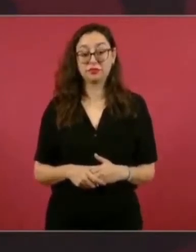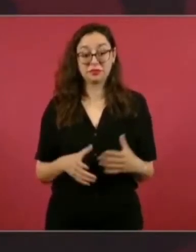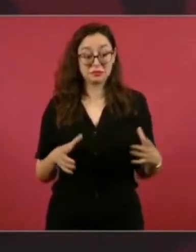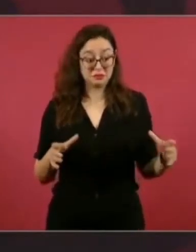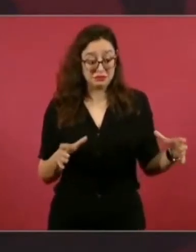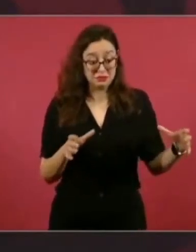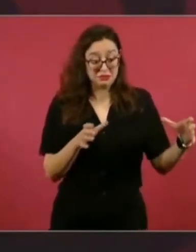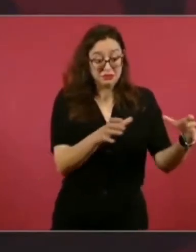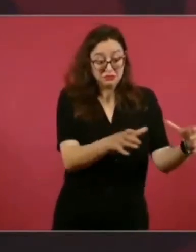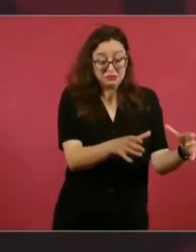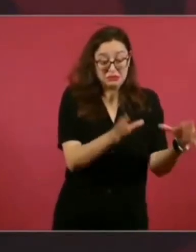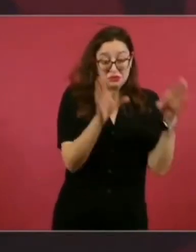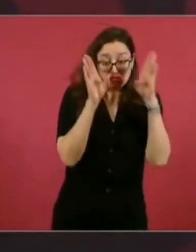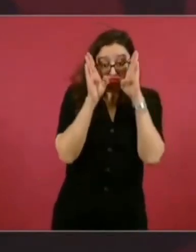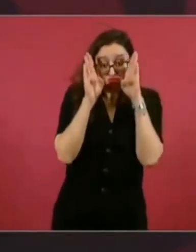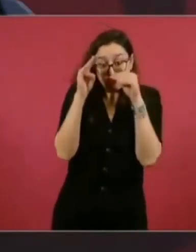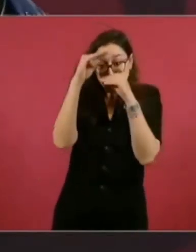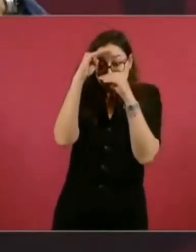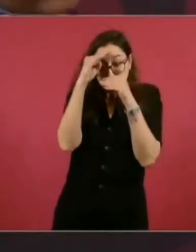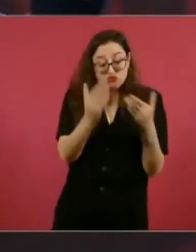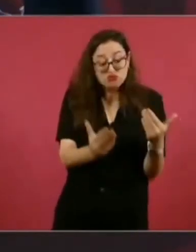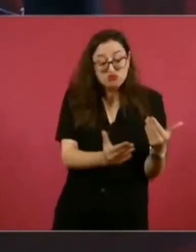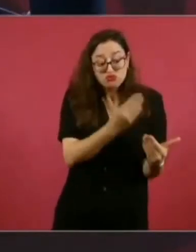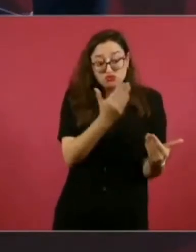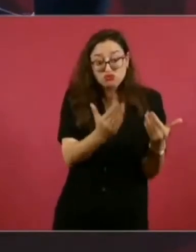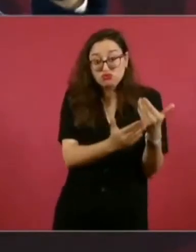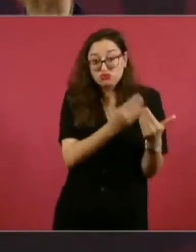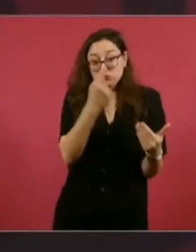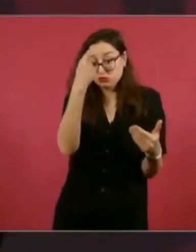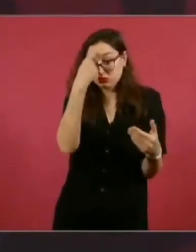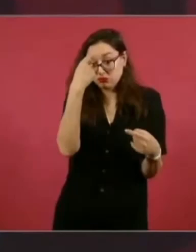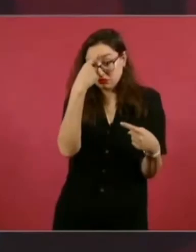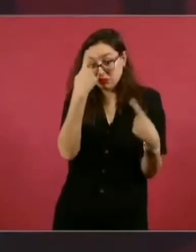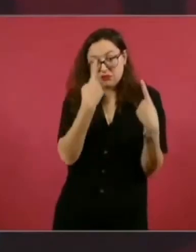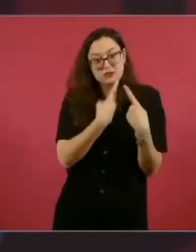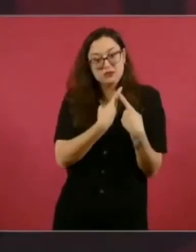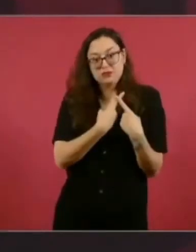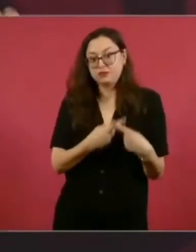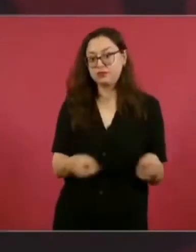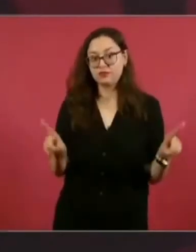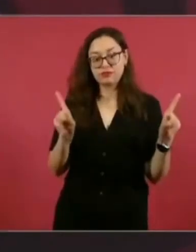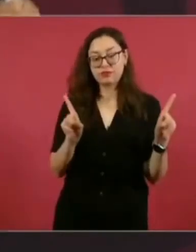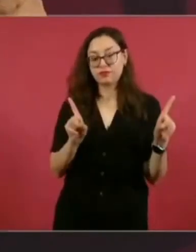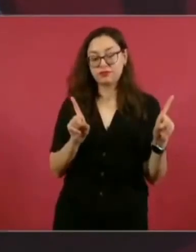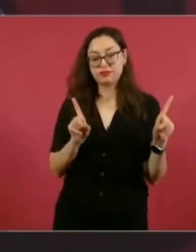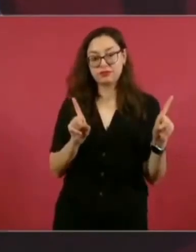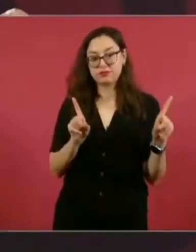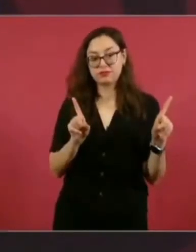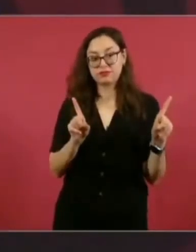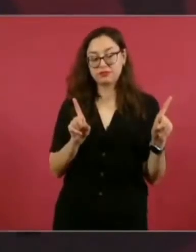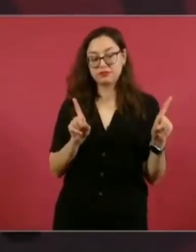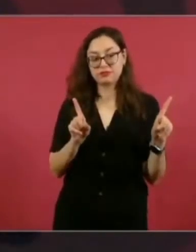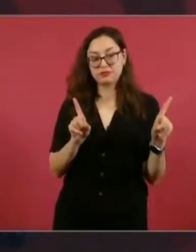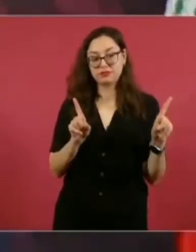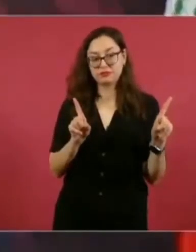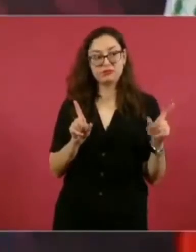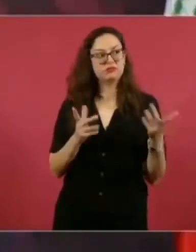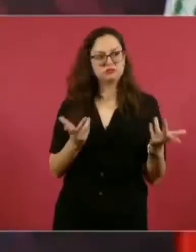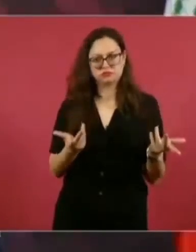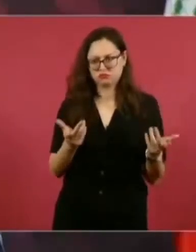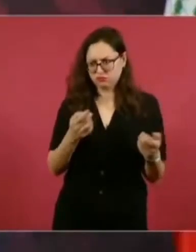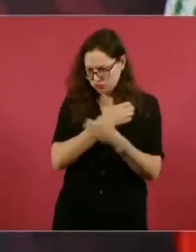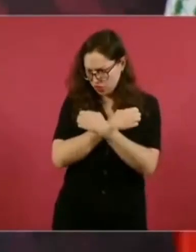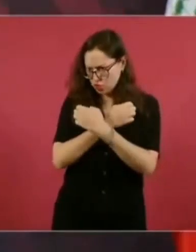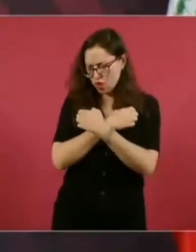conservadora piensa de otra forma, hay que pagar. Cuando